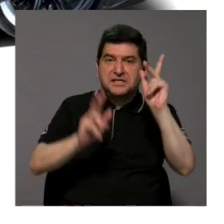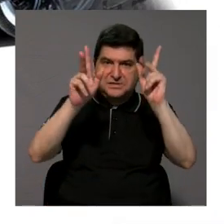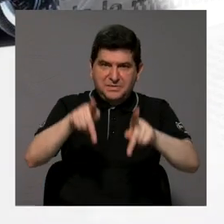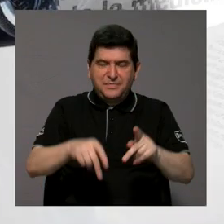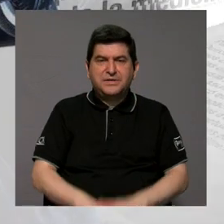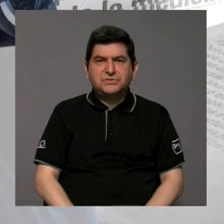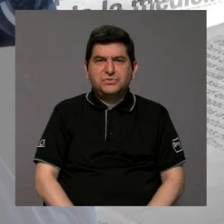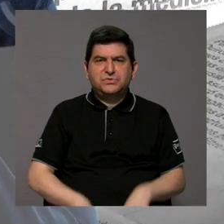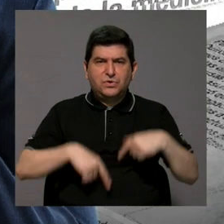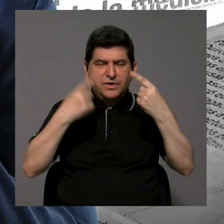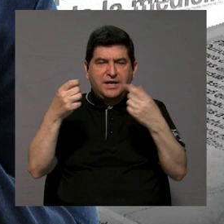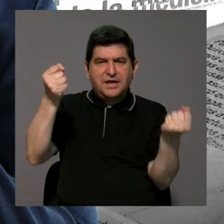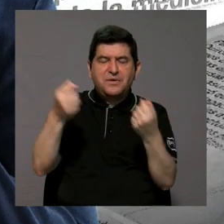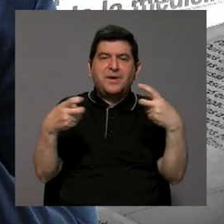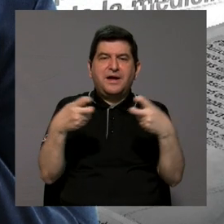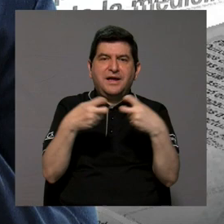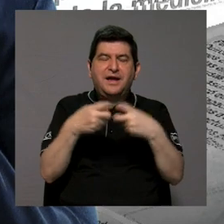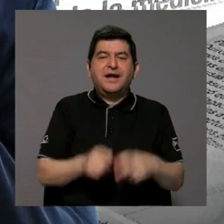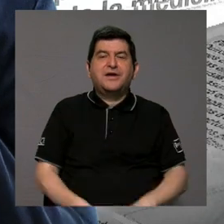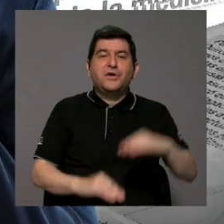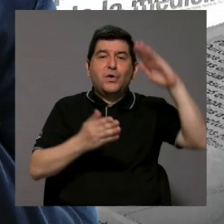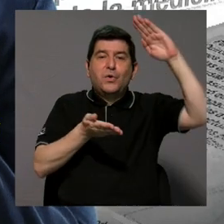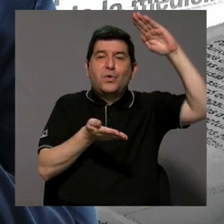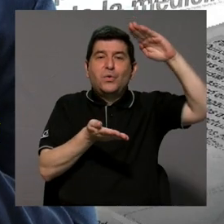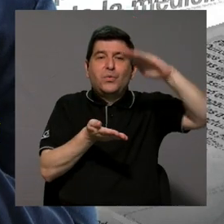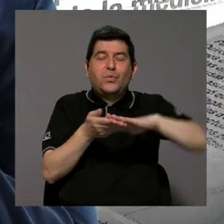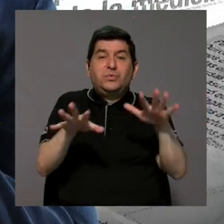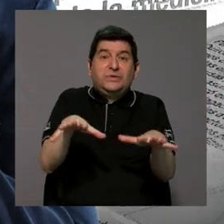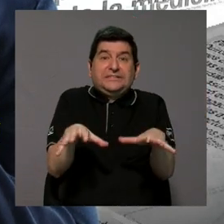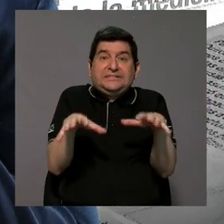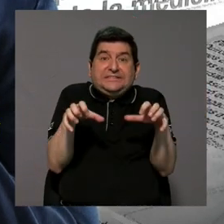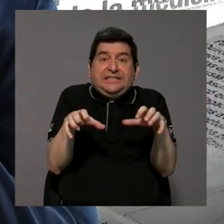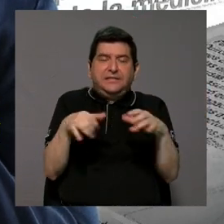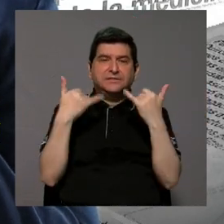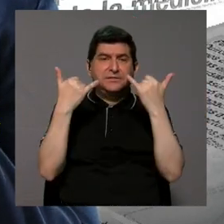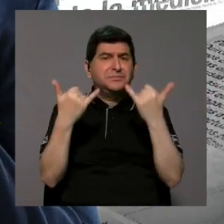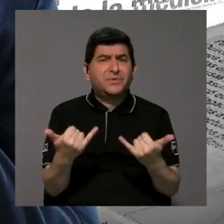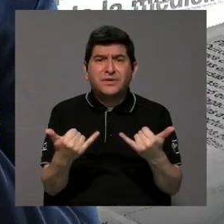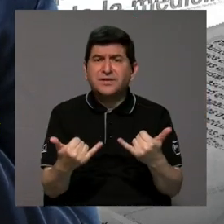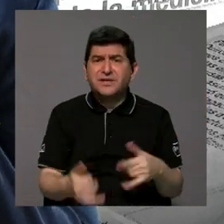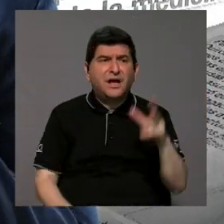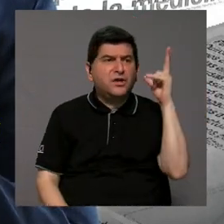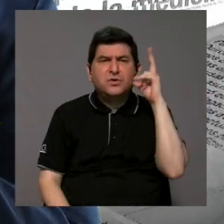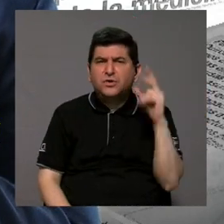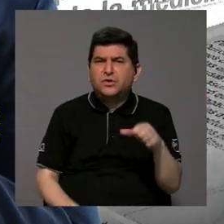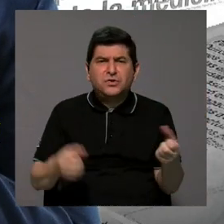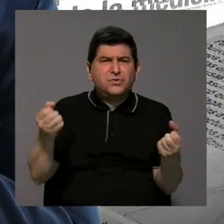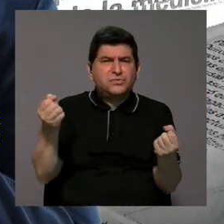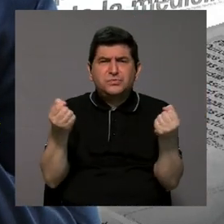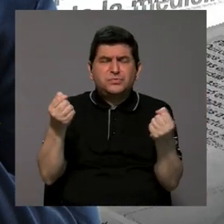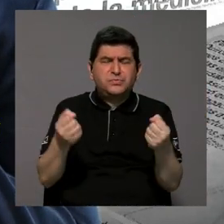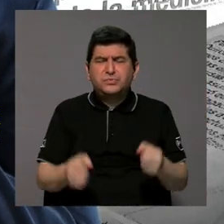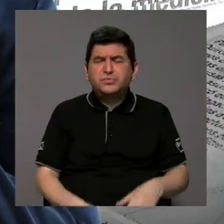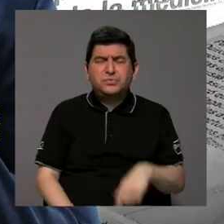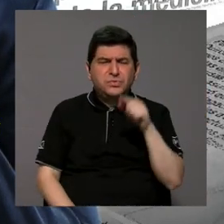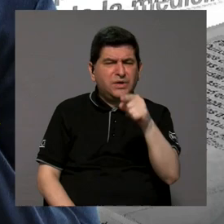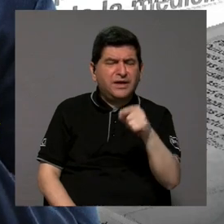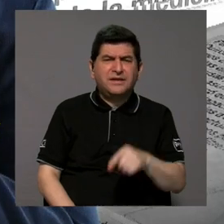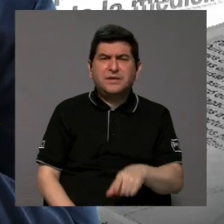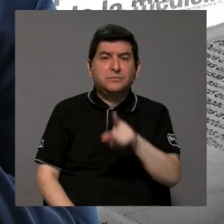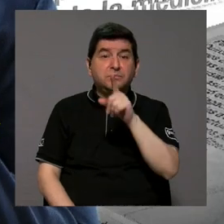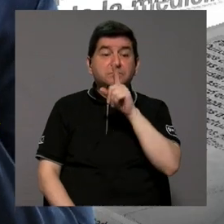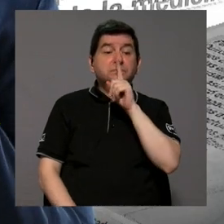dice que la gente que viaja en vehículos eléctricos anda menos estresada solo porque no tiene tanto ruido alrededor